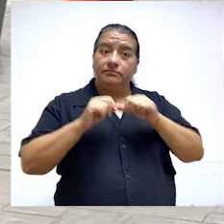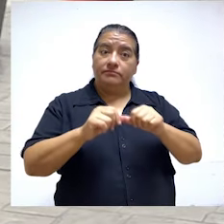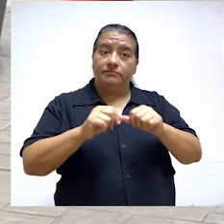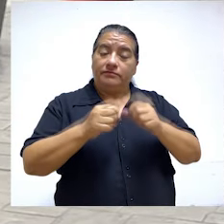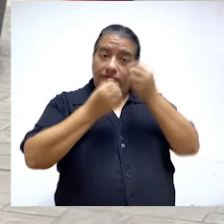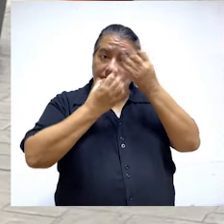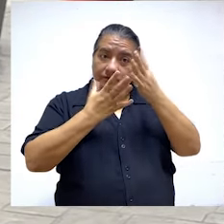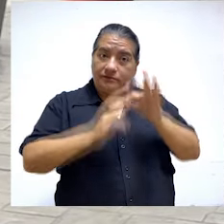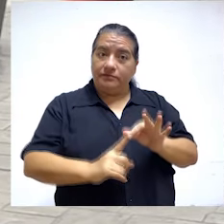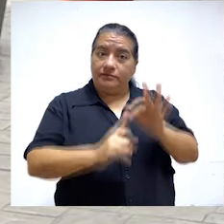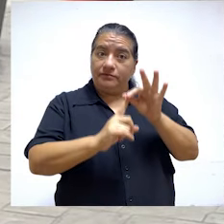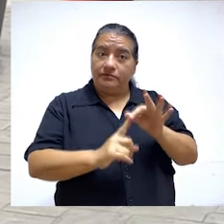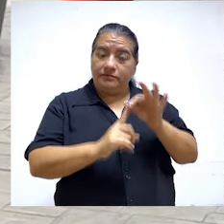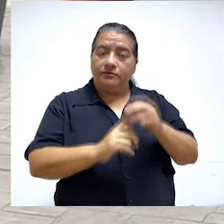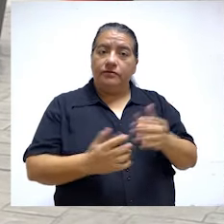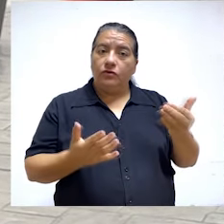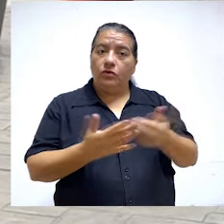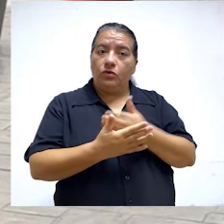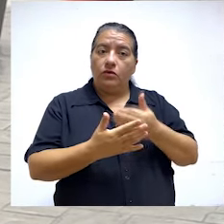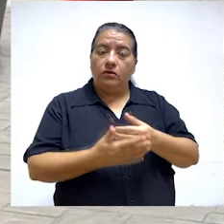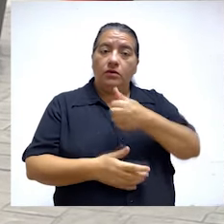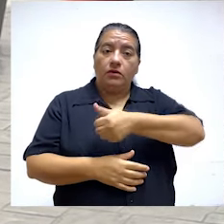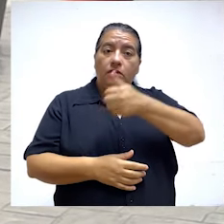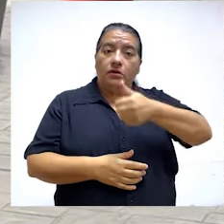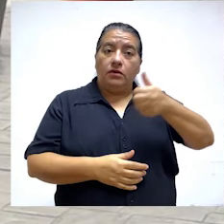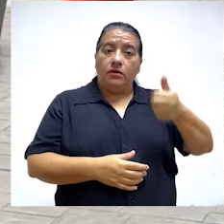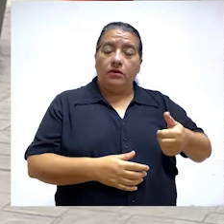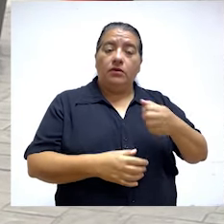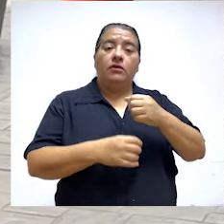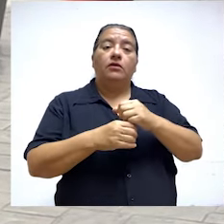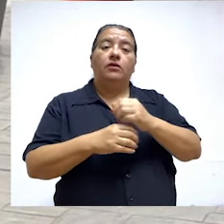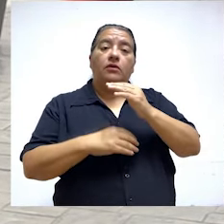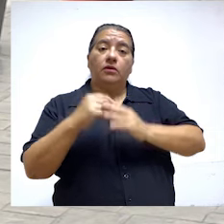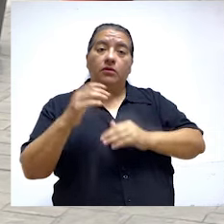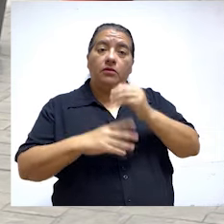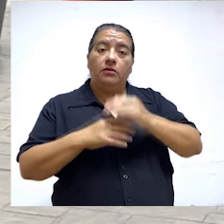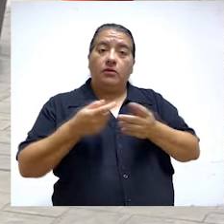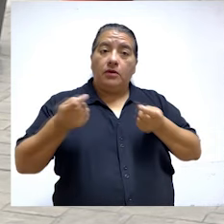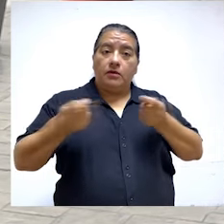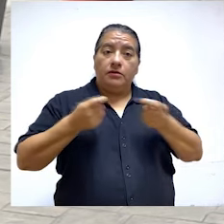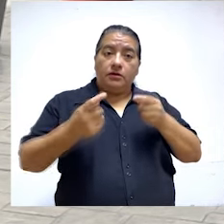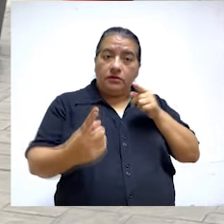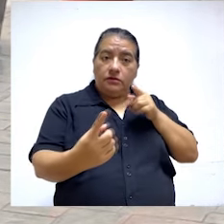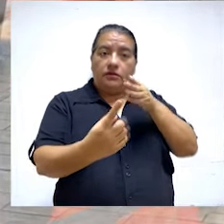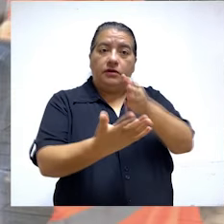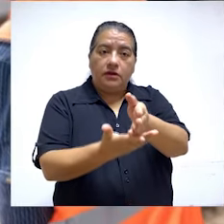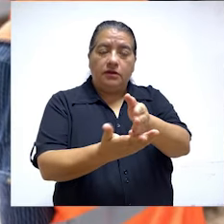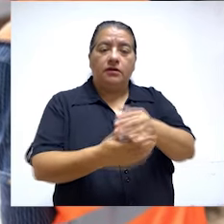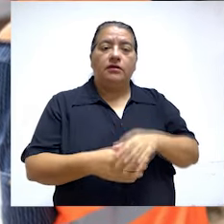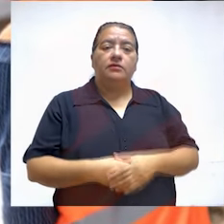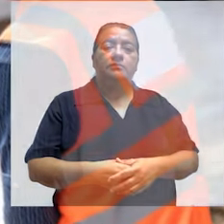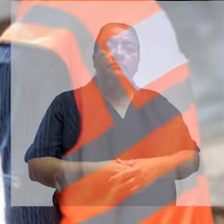A continuación, nuestro informe especial sobre una nueva directiva que regula las obras por administración directa.